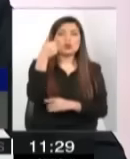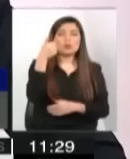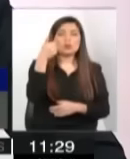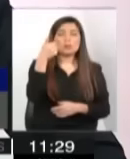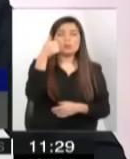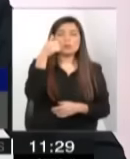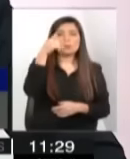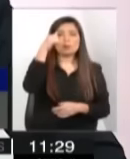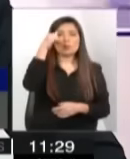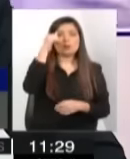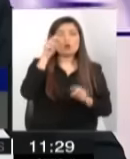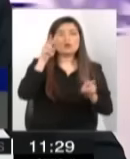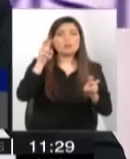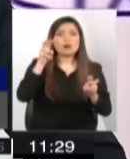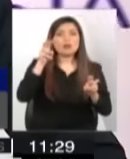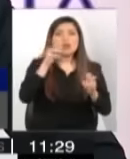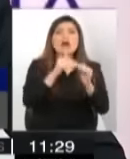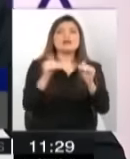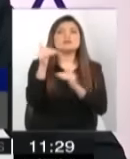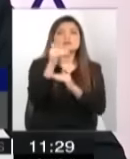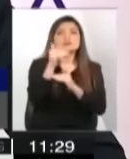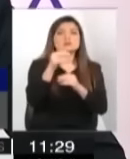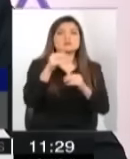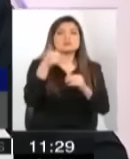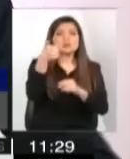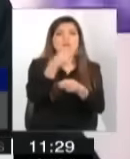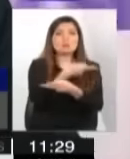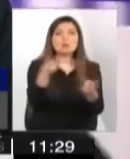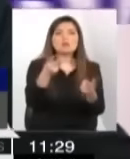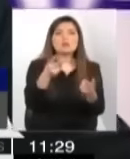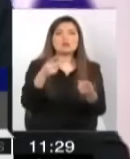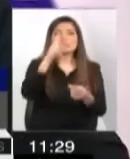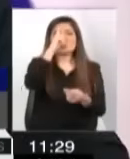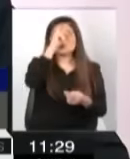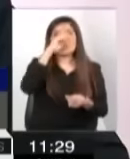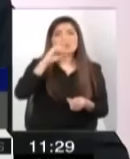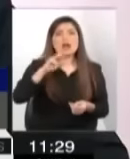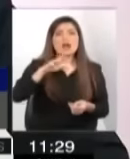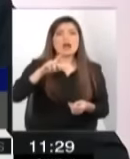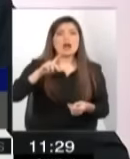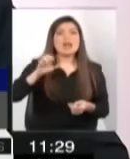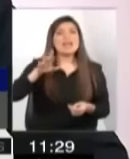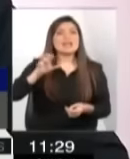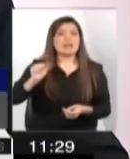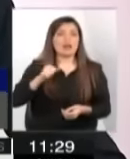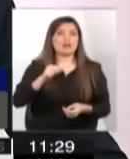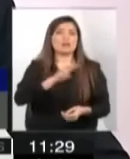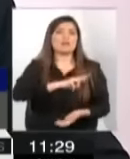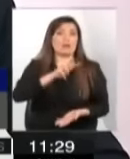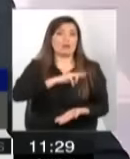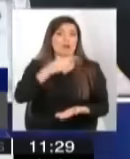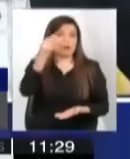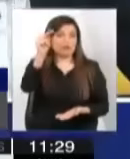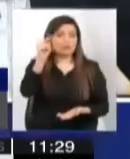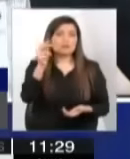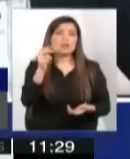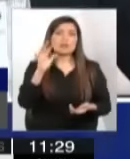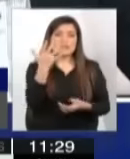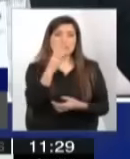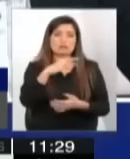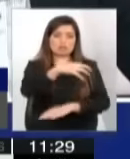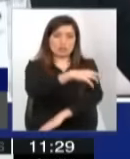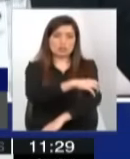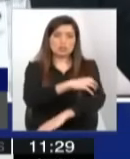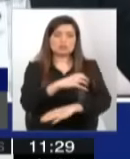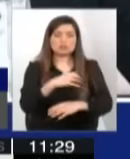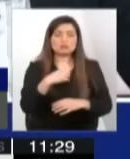perdón, por arte de dirección pública en el hospital de La Calera, en la quinta región también, que yo soy de esa zona, entonces, es